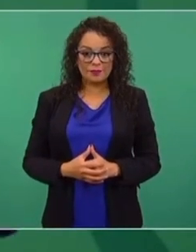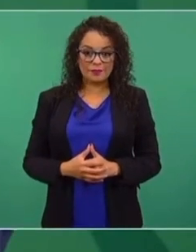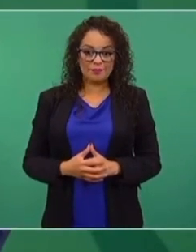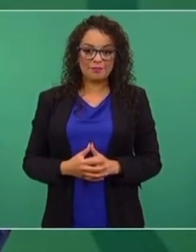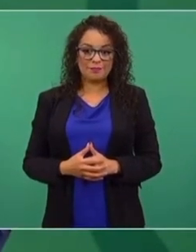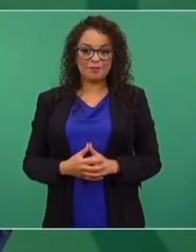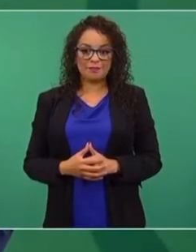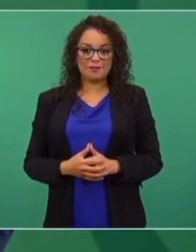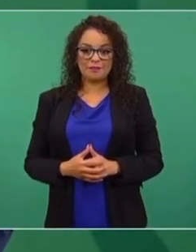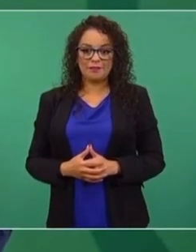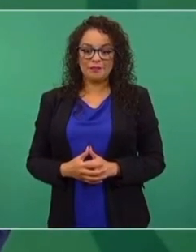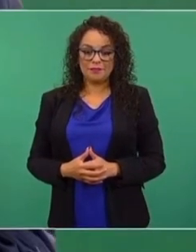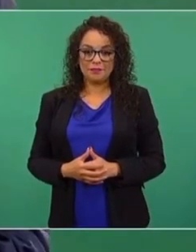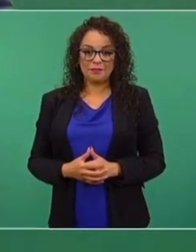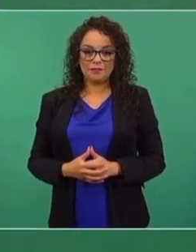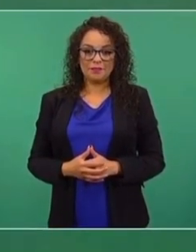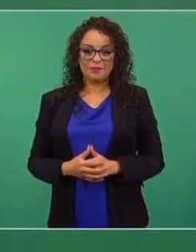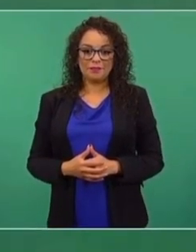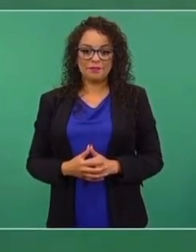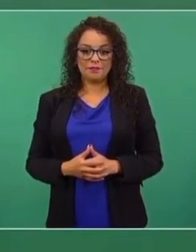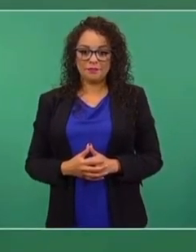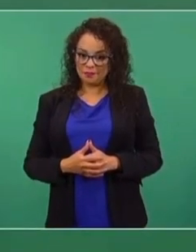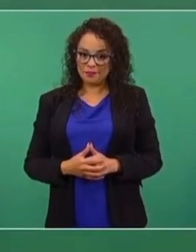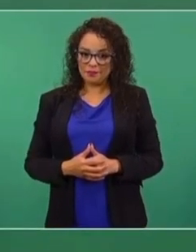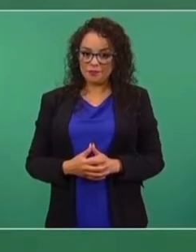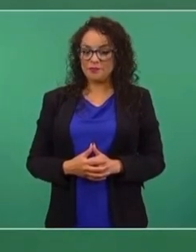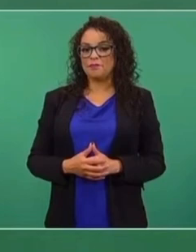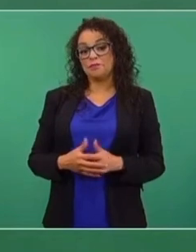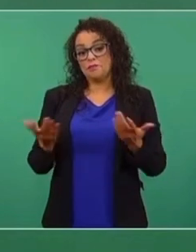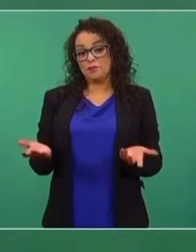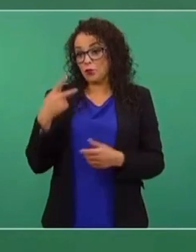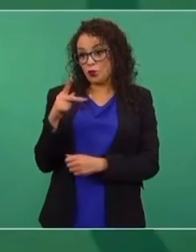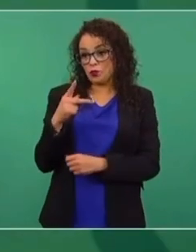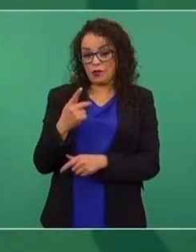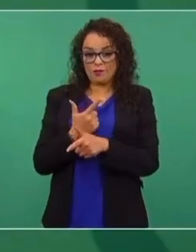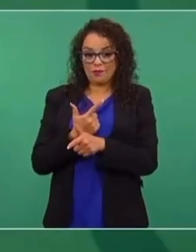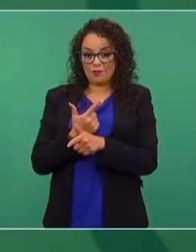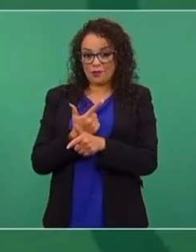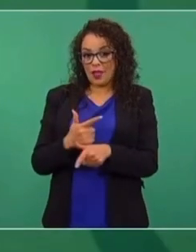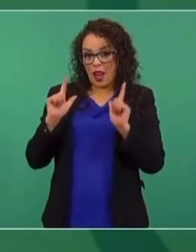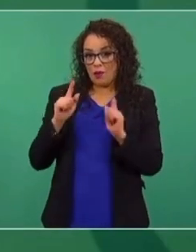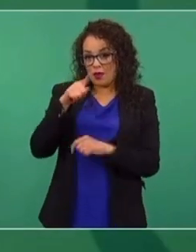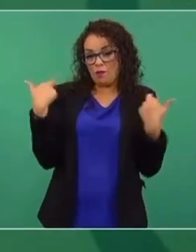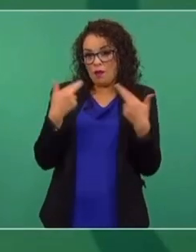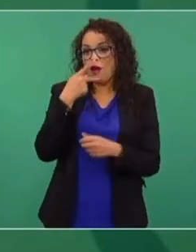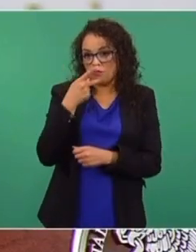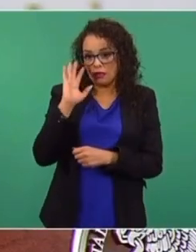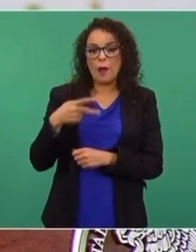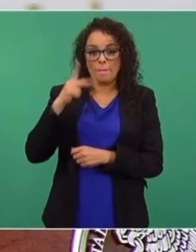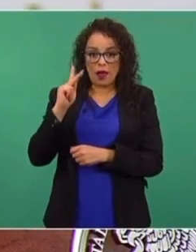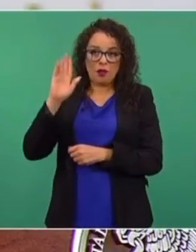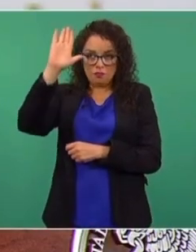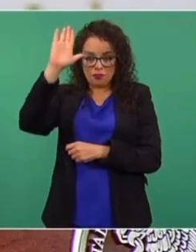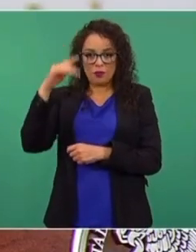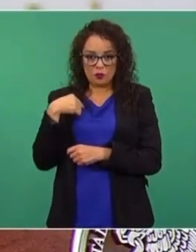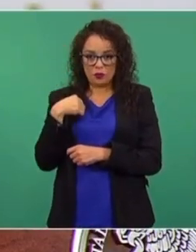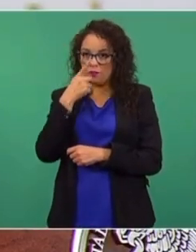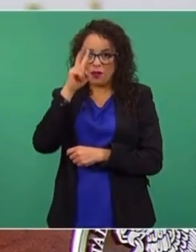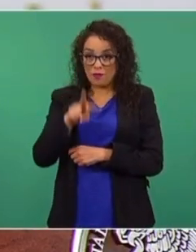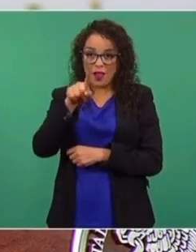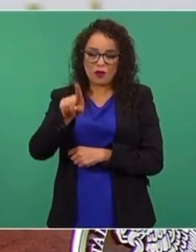Entonces se pidió la palabra y se pidió respeto a libertad de cátedra. Pero lo que está diciendo no es cierto. Y le pido